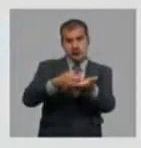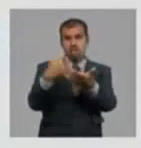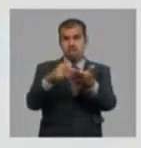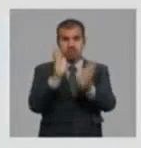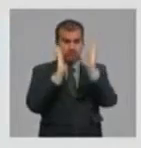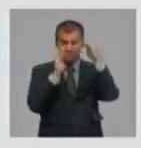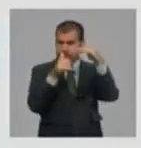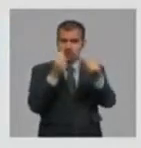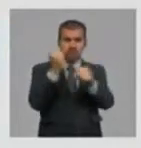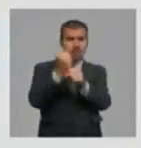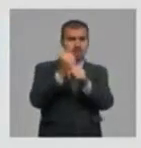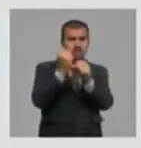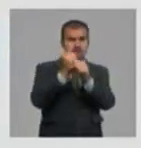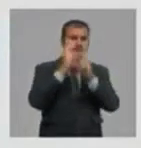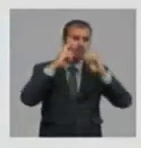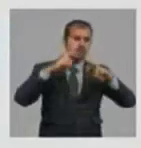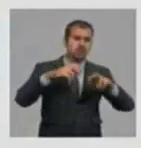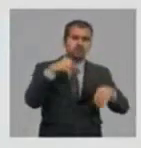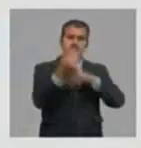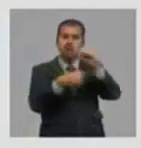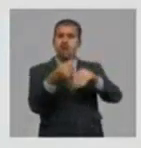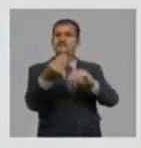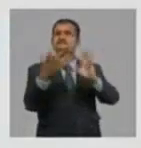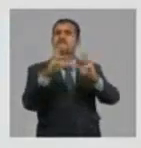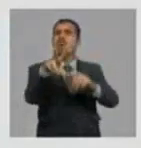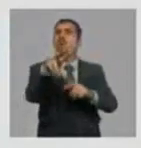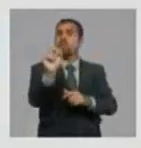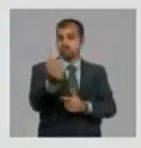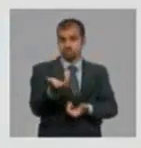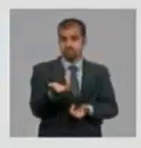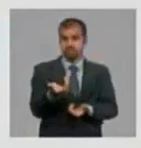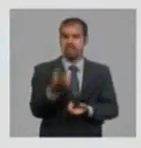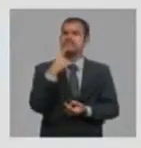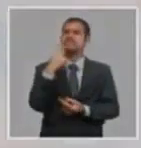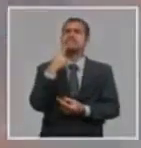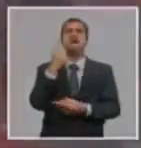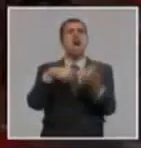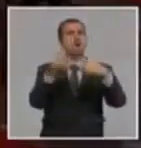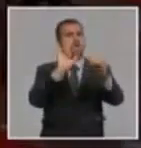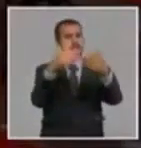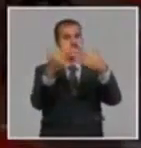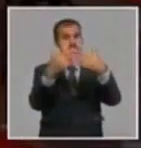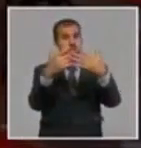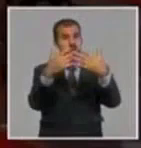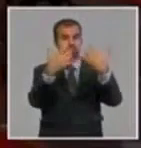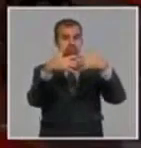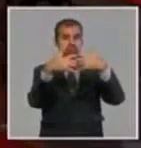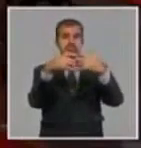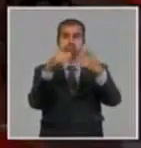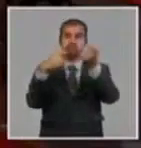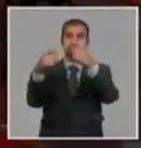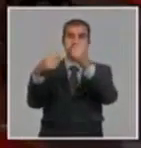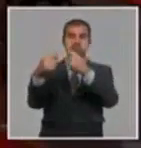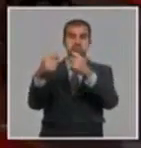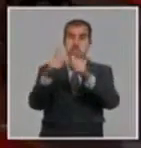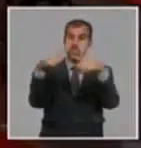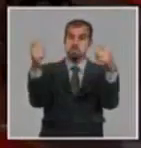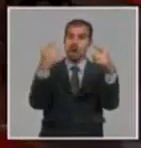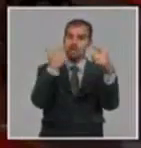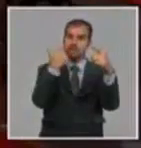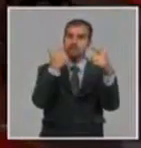desarrollo de la propia entidad. Que para aquellas empresas que facturan bastante, es una cifra alta dedicada a la innovación. Es una cifra